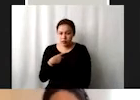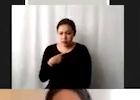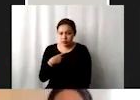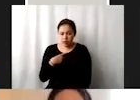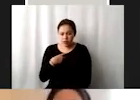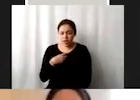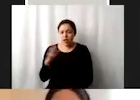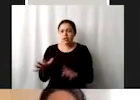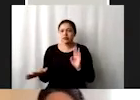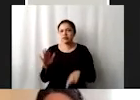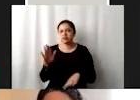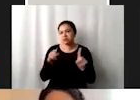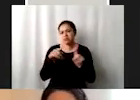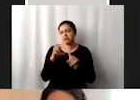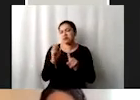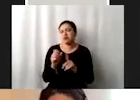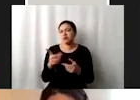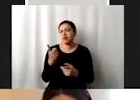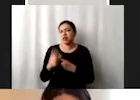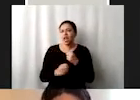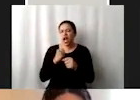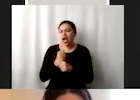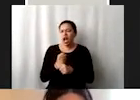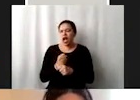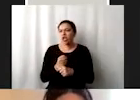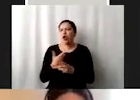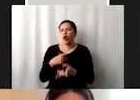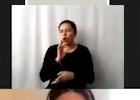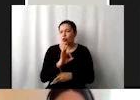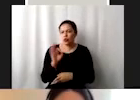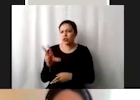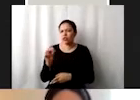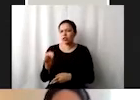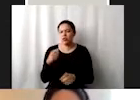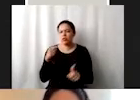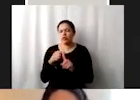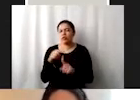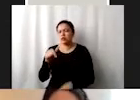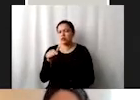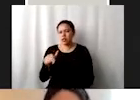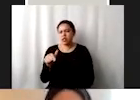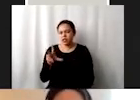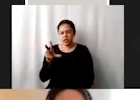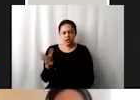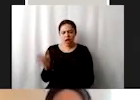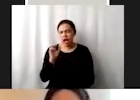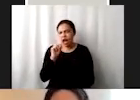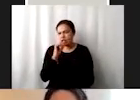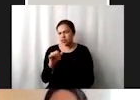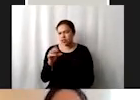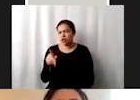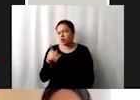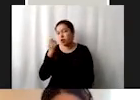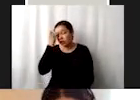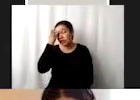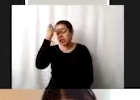metas no vamos a encontrar tal cual un año, una fecha, como es el objetivo 17, pero sí una idea de